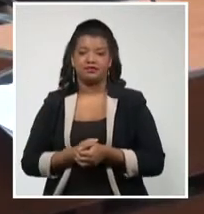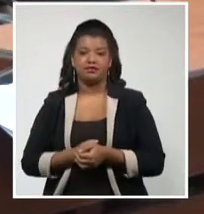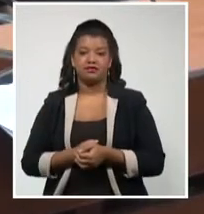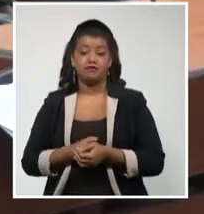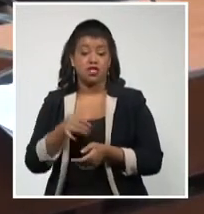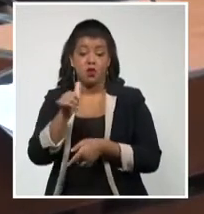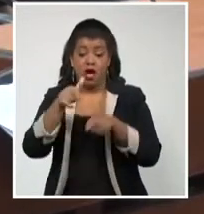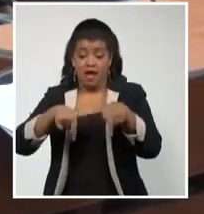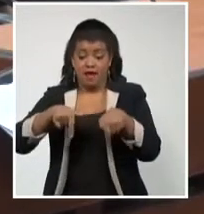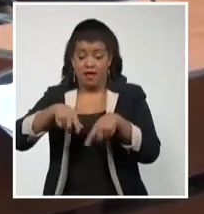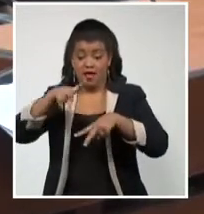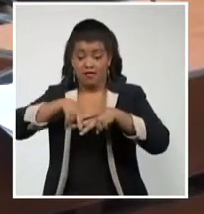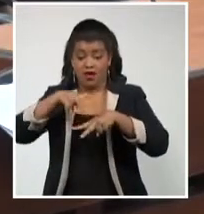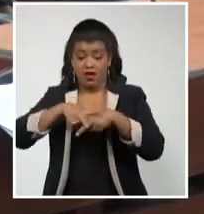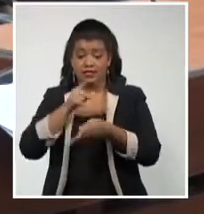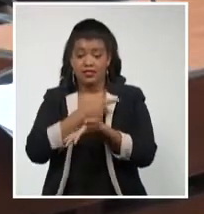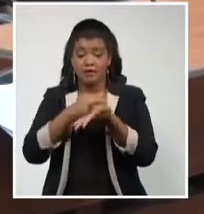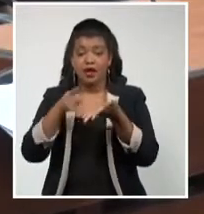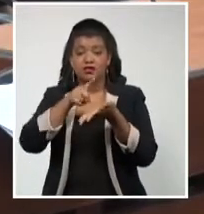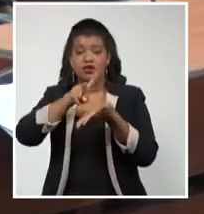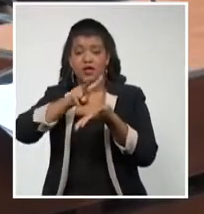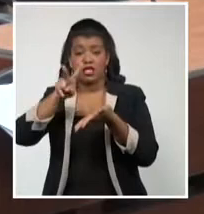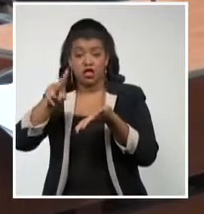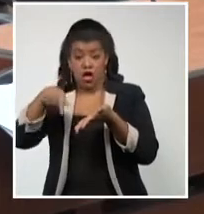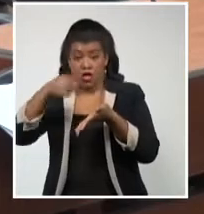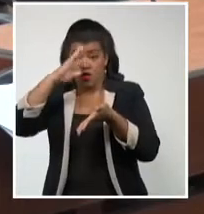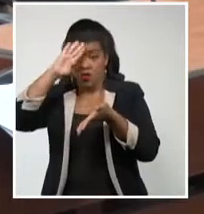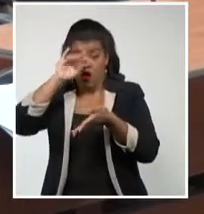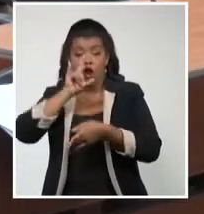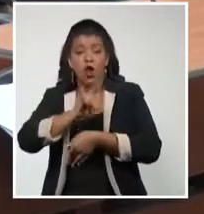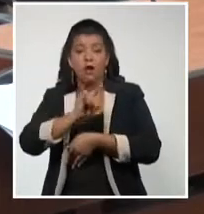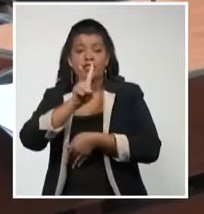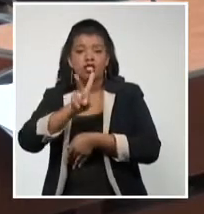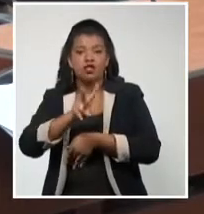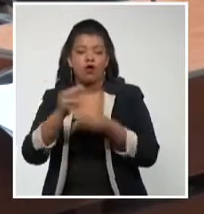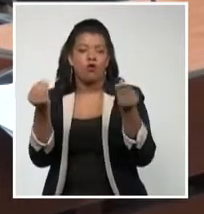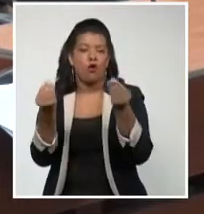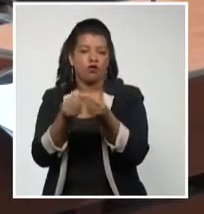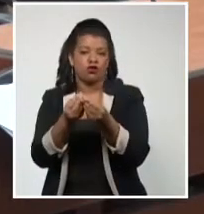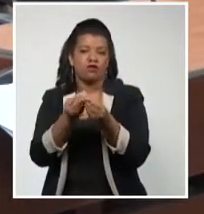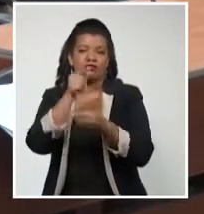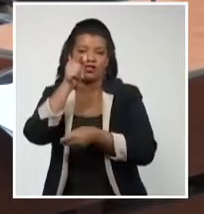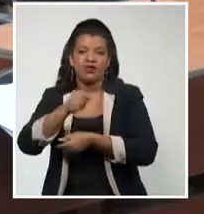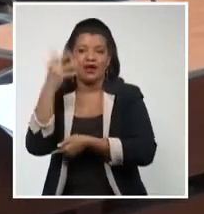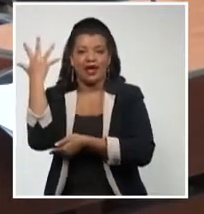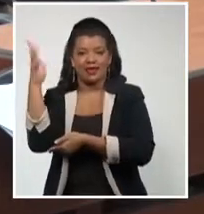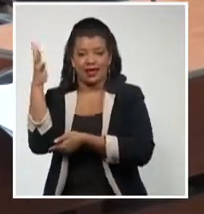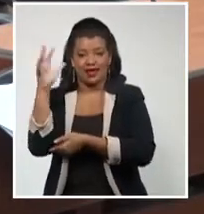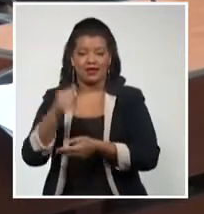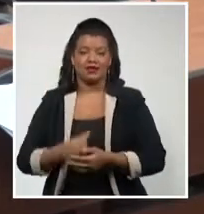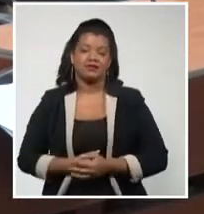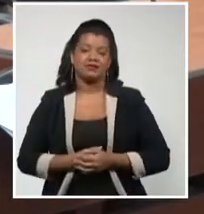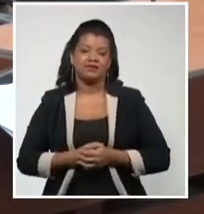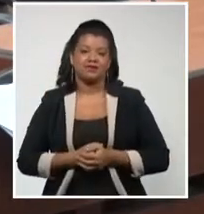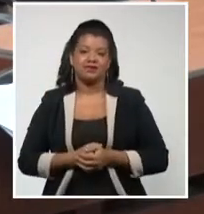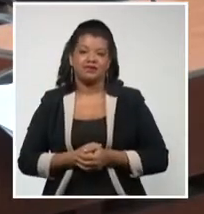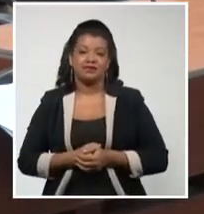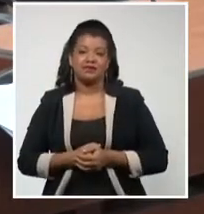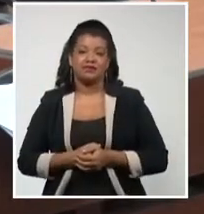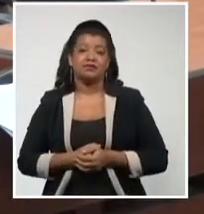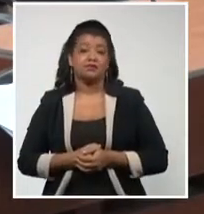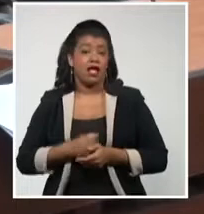que son 122, 92 están vinculados con viajeros. O el 76,3% de los casos de La Habana esta semana